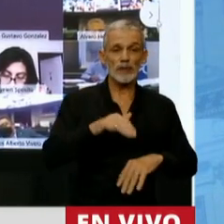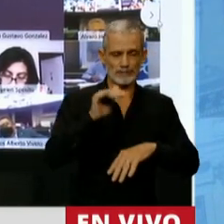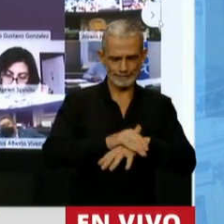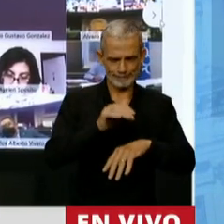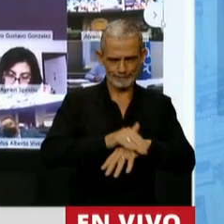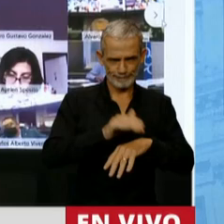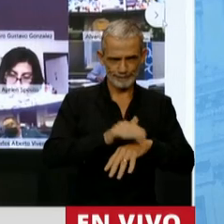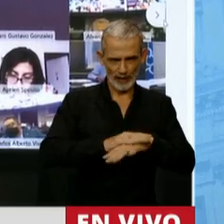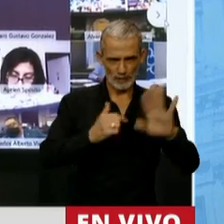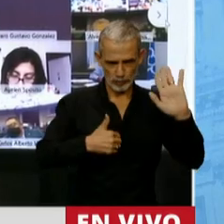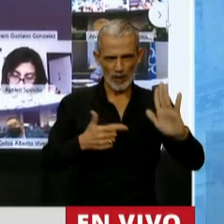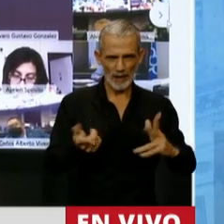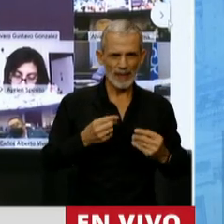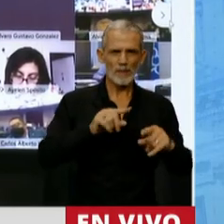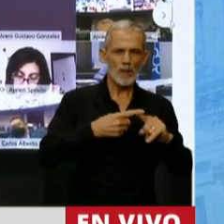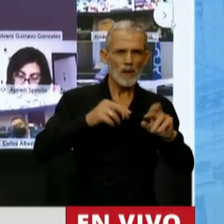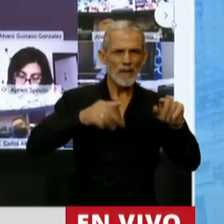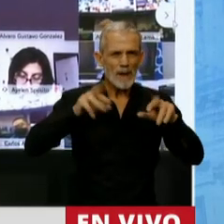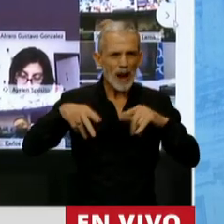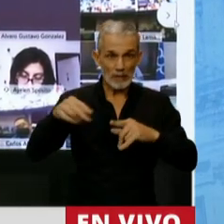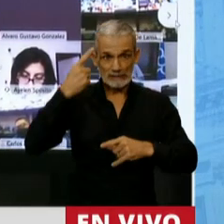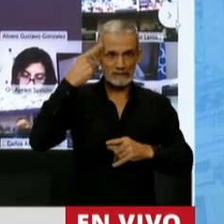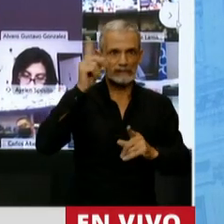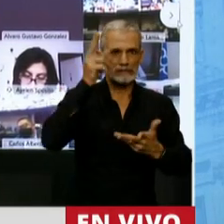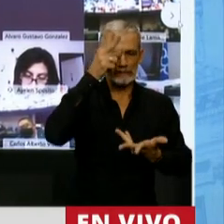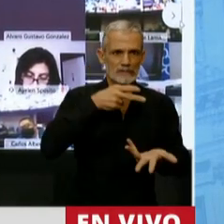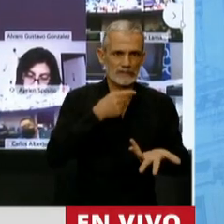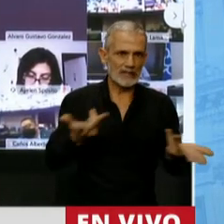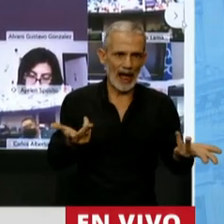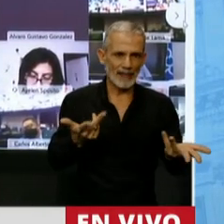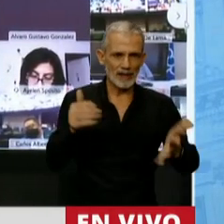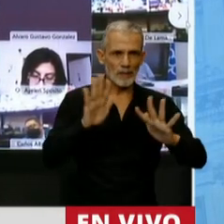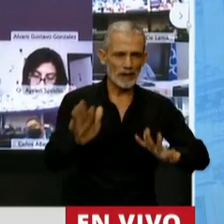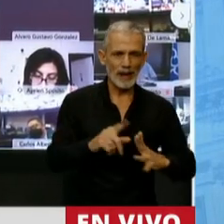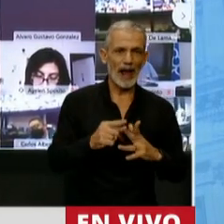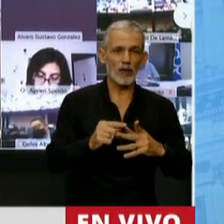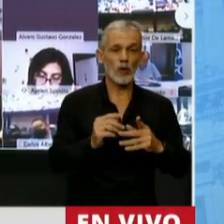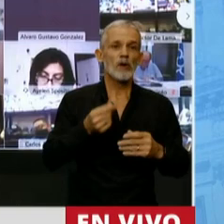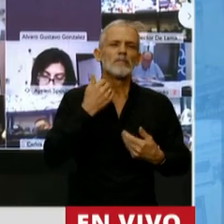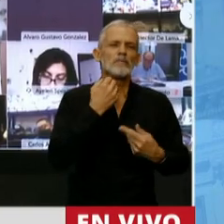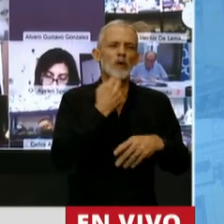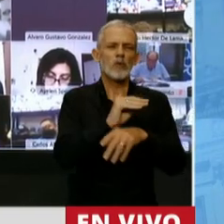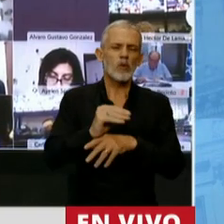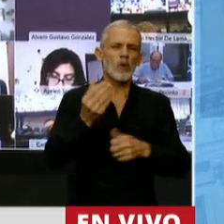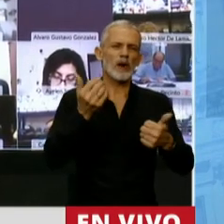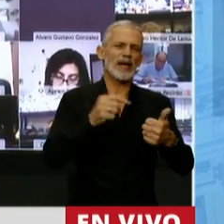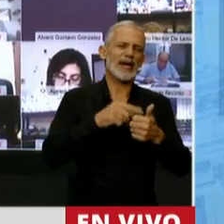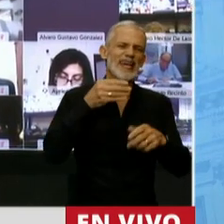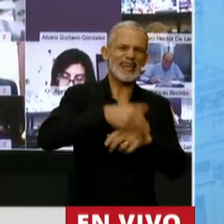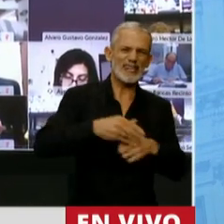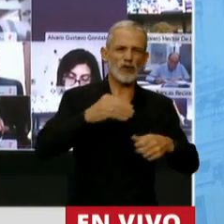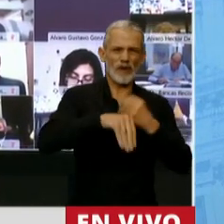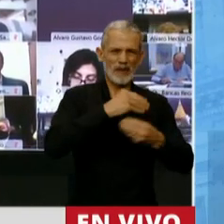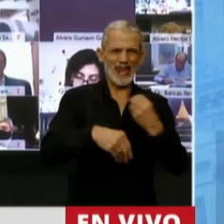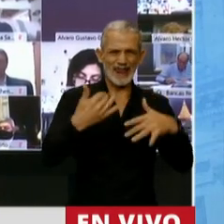una cantidad de políticas que no estaban pensadas, el ingreso familiar de emergencia, el programa de asistencia de emergencia